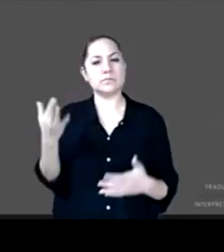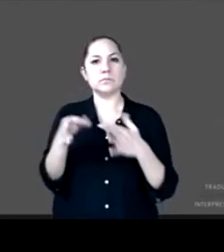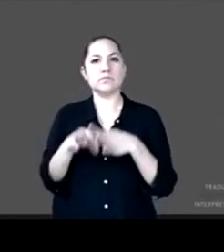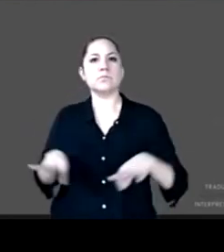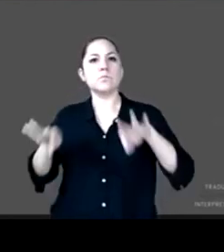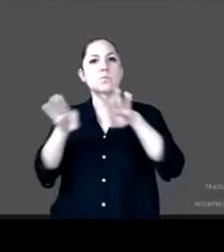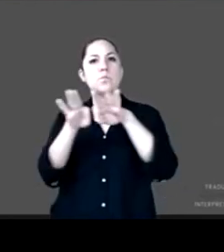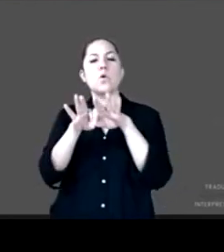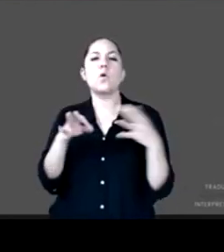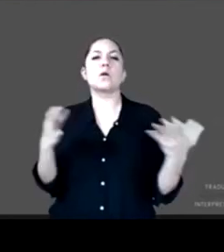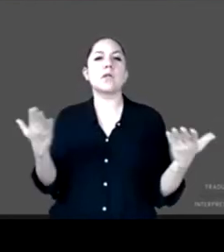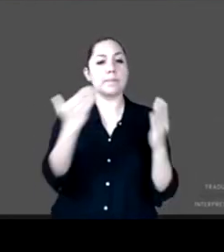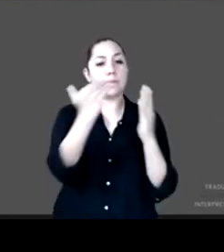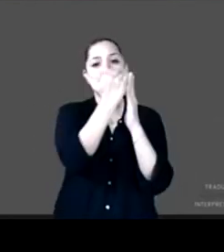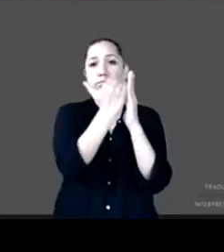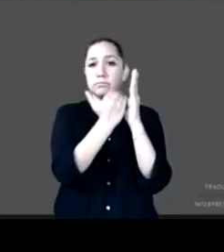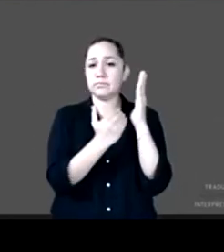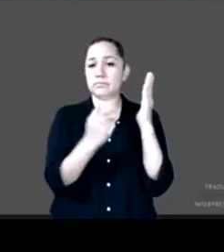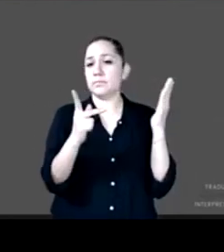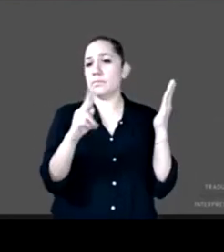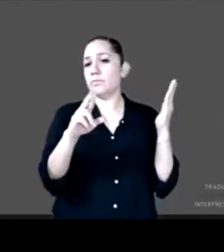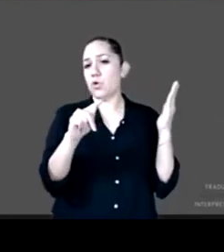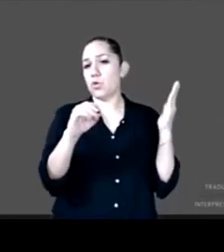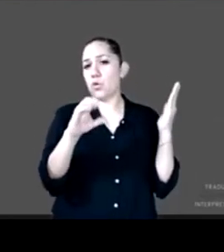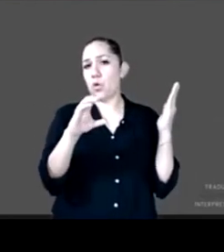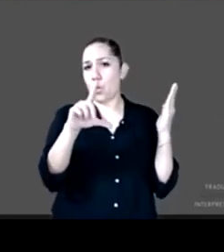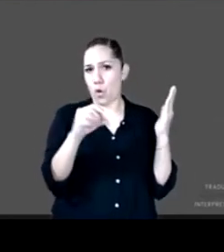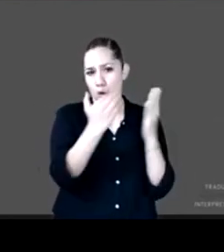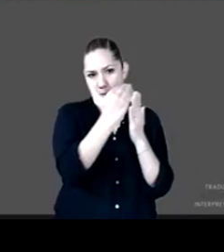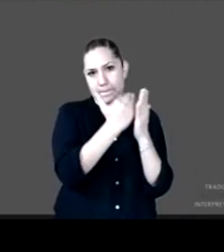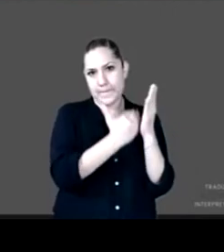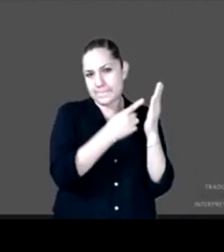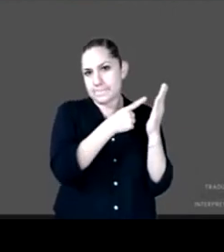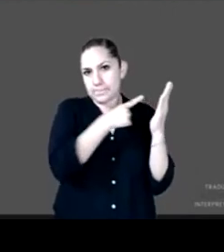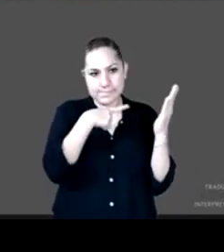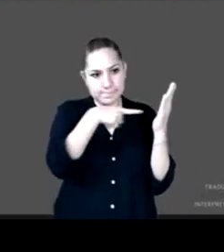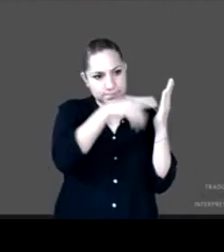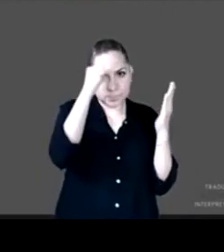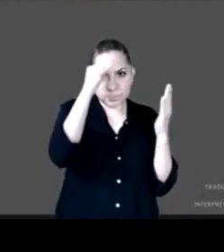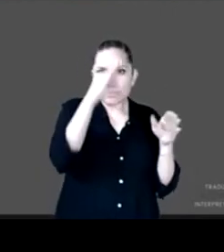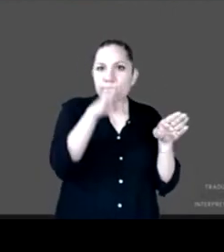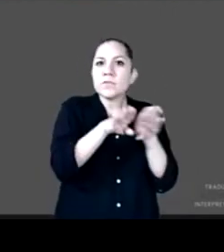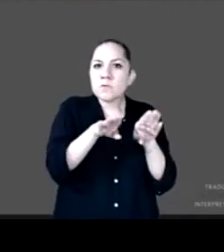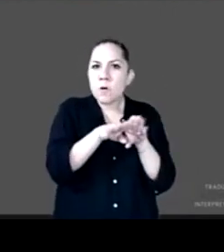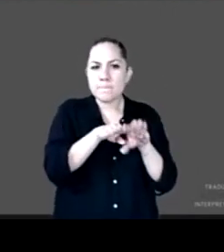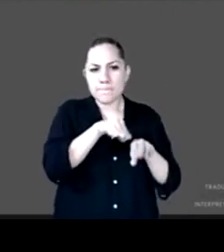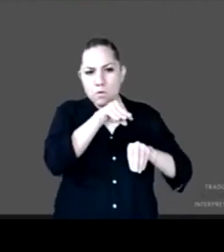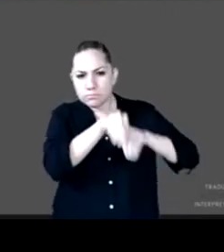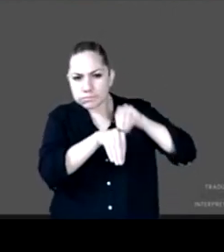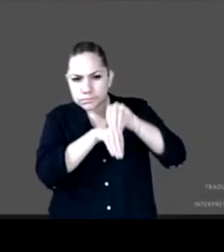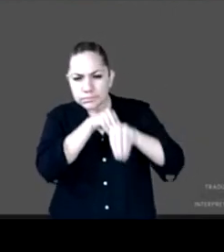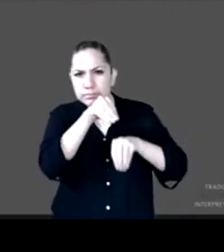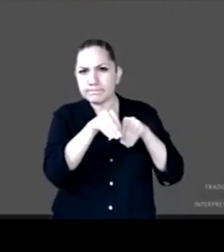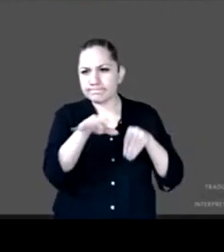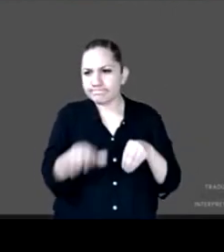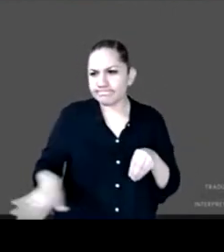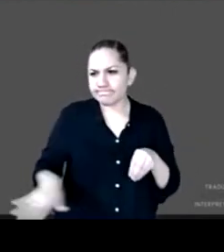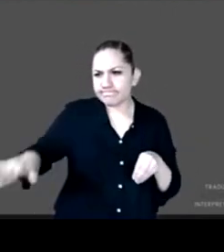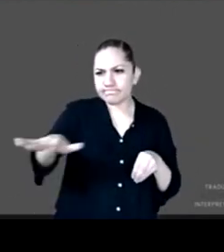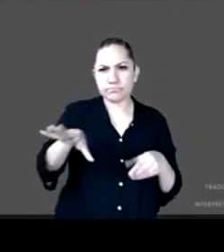procedimientos que deben de seguirse ajustarlos revisarlos por qué a veces los niños no pueden